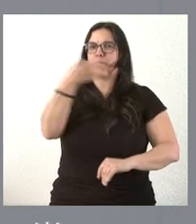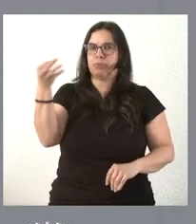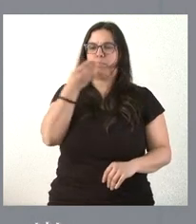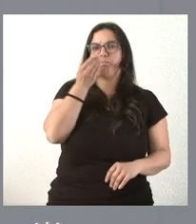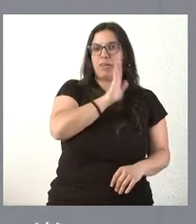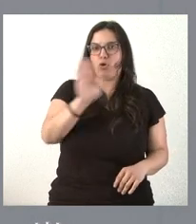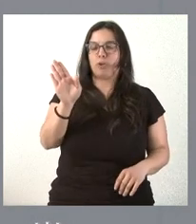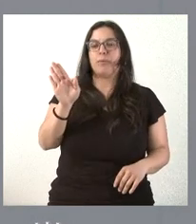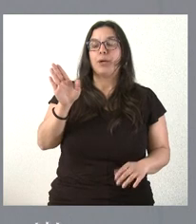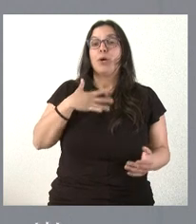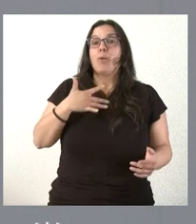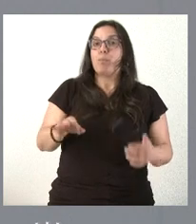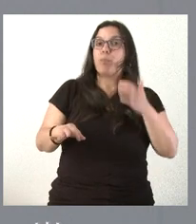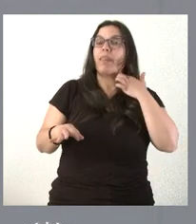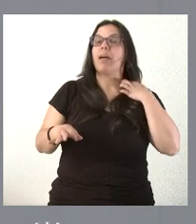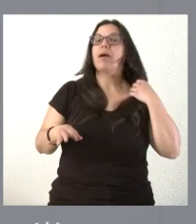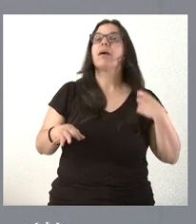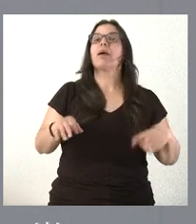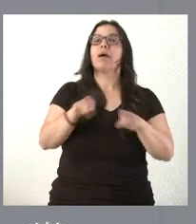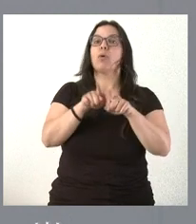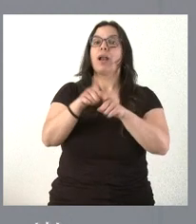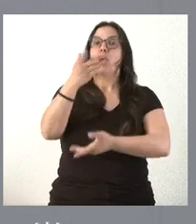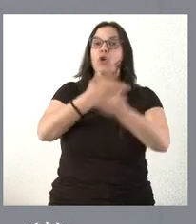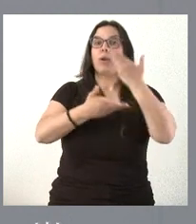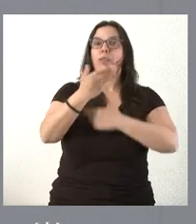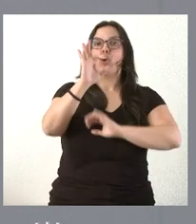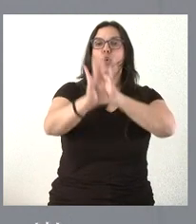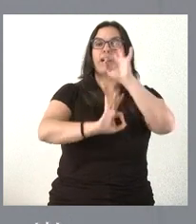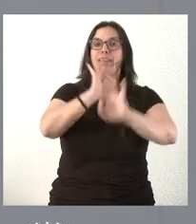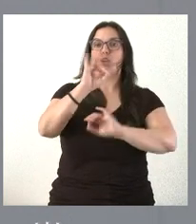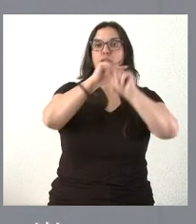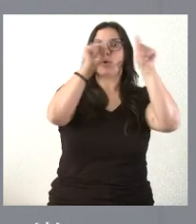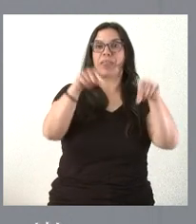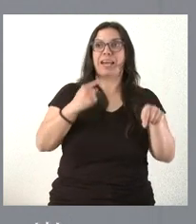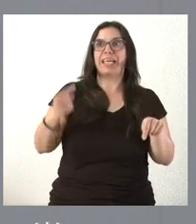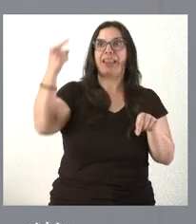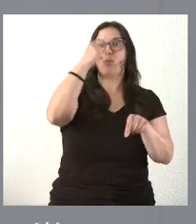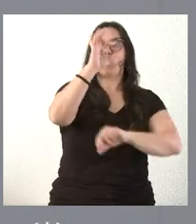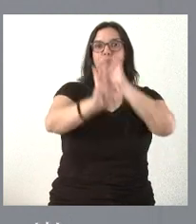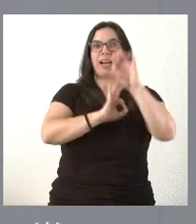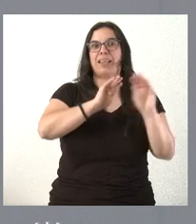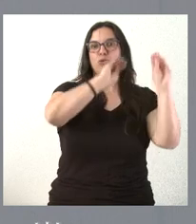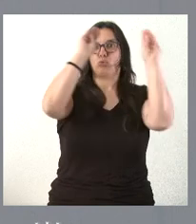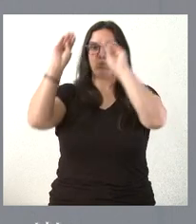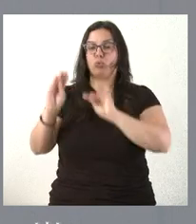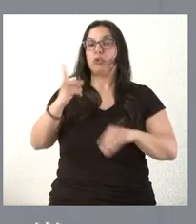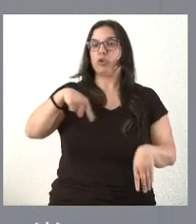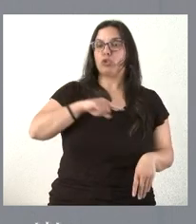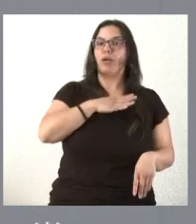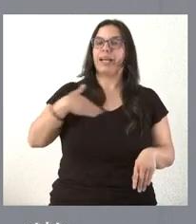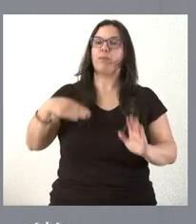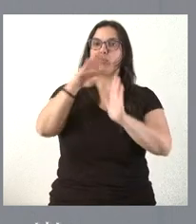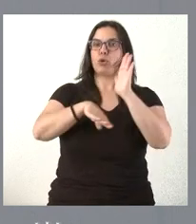que quizá pueda ser estar en colaboración con las organizaciones provinciales que organizan estas actividades. Y, por tanto, nuestra idea es mantener el programa,